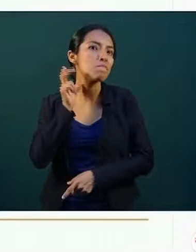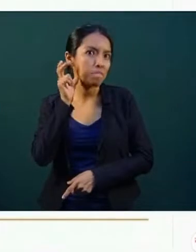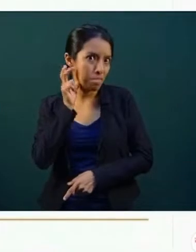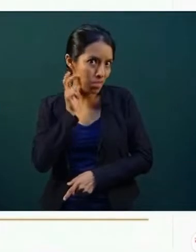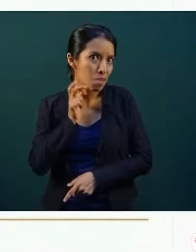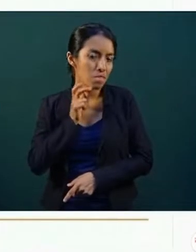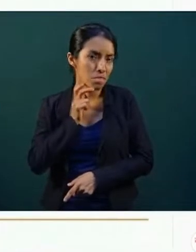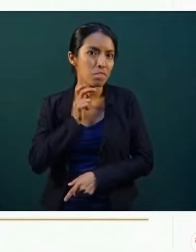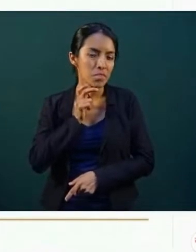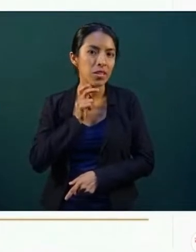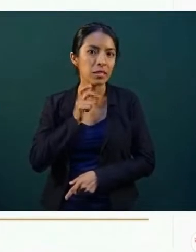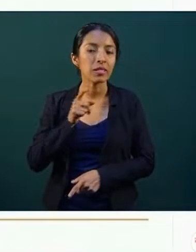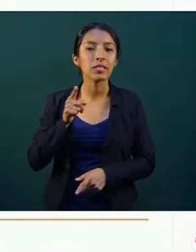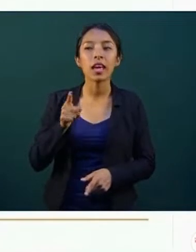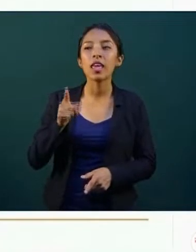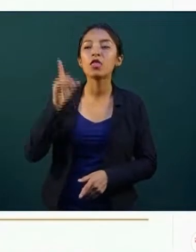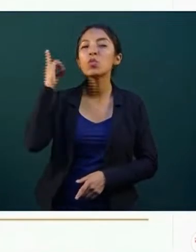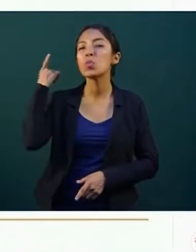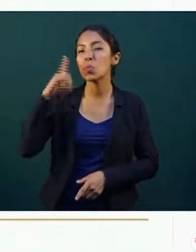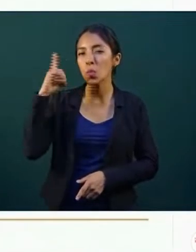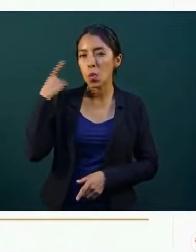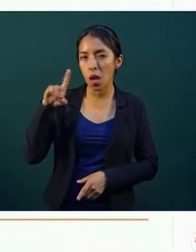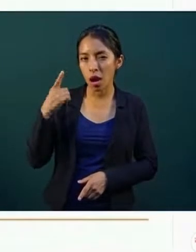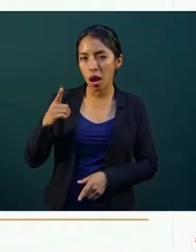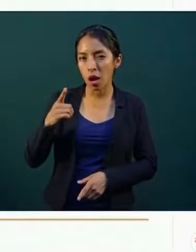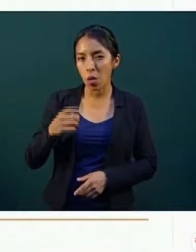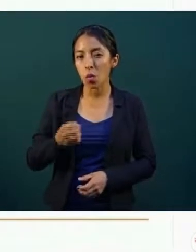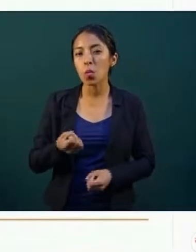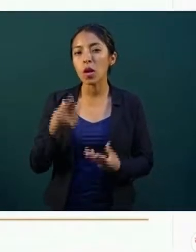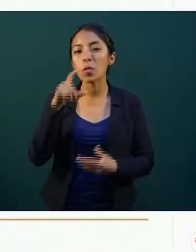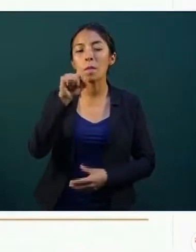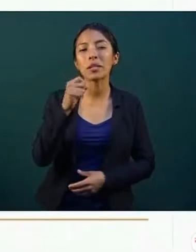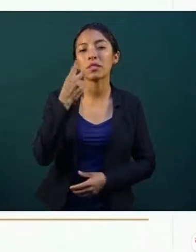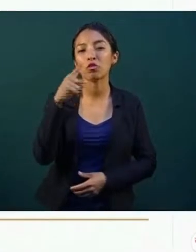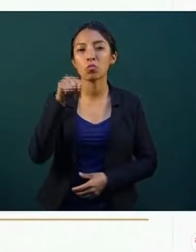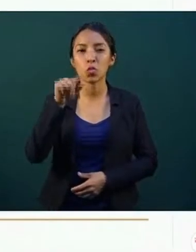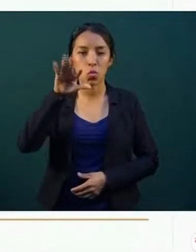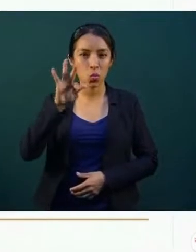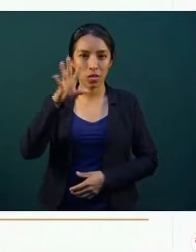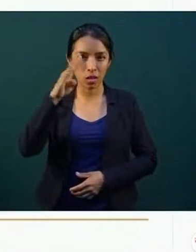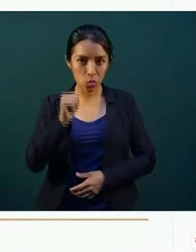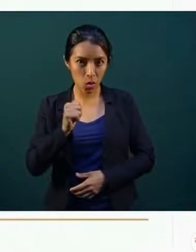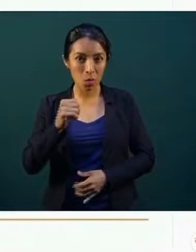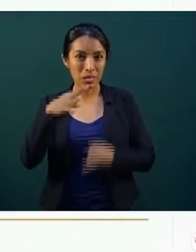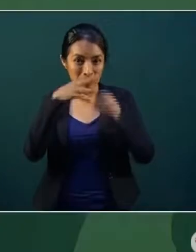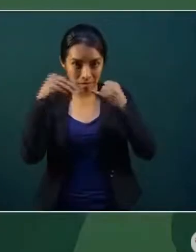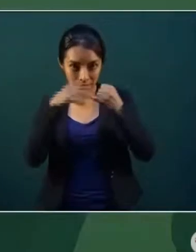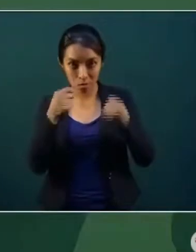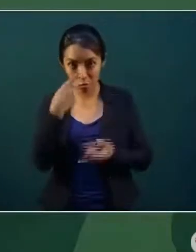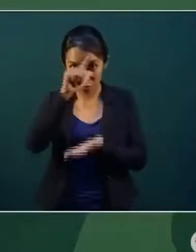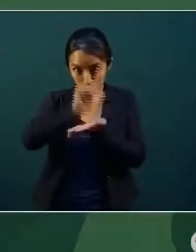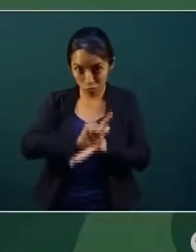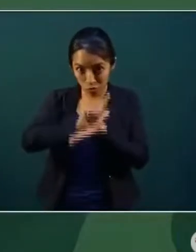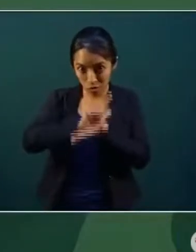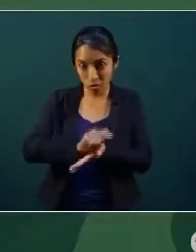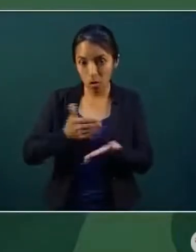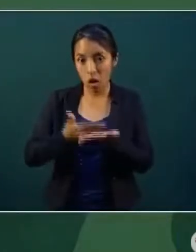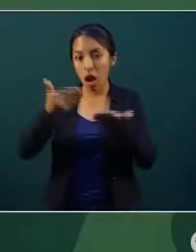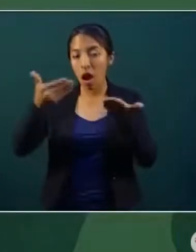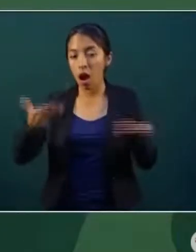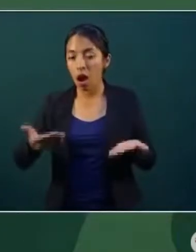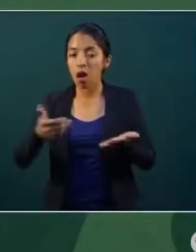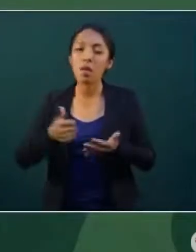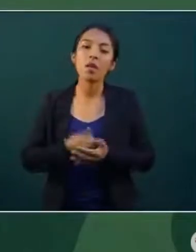En Cuencamé, Durango, con un precio de 22 pesos con 49 centavos por litro. En las acciones de